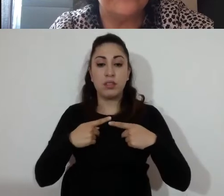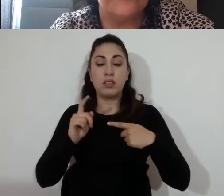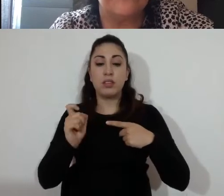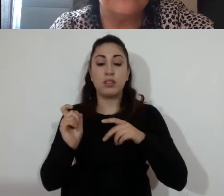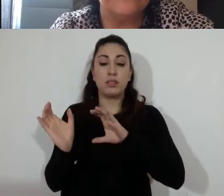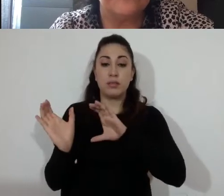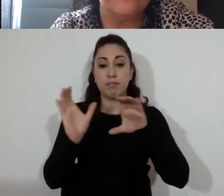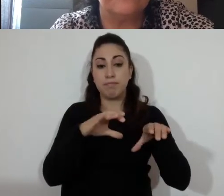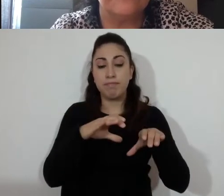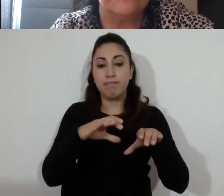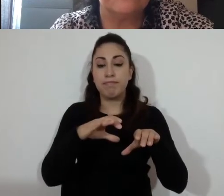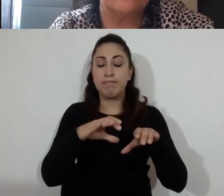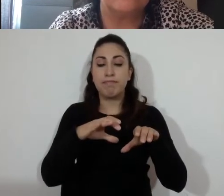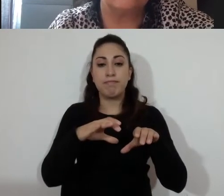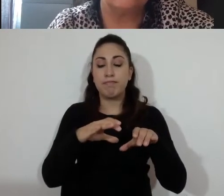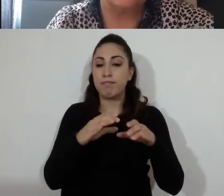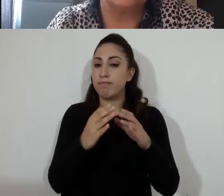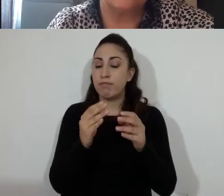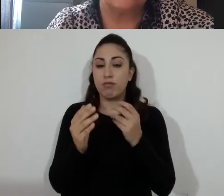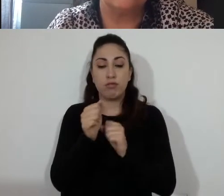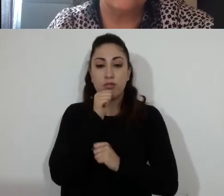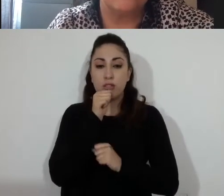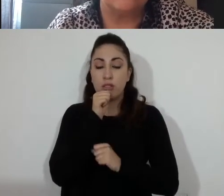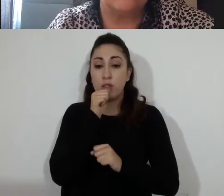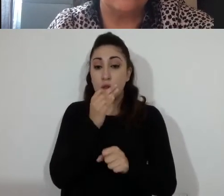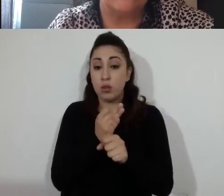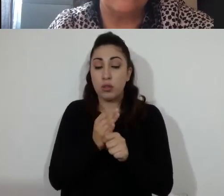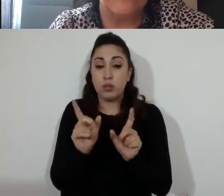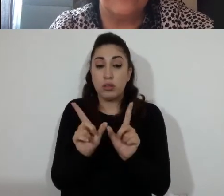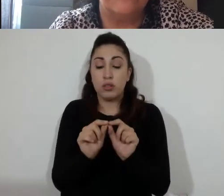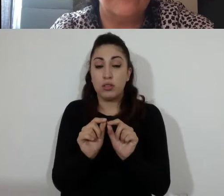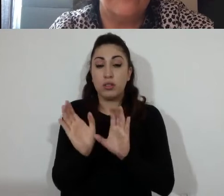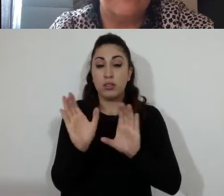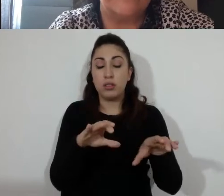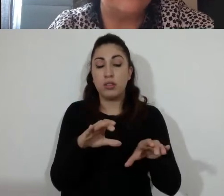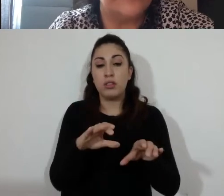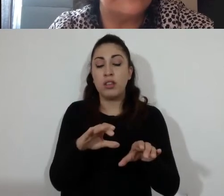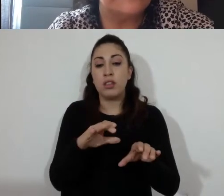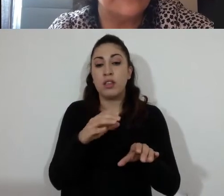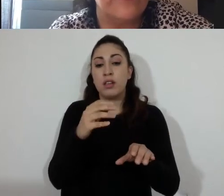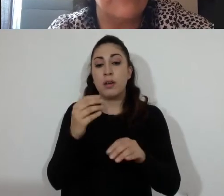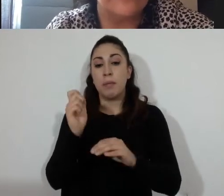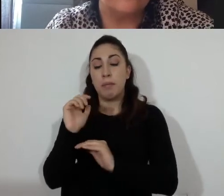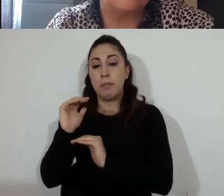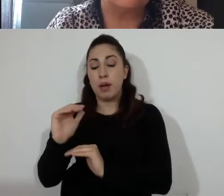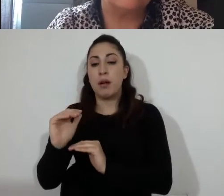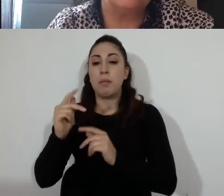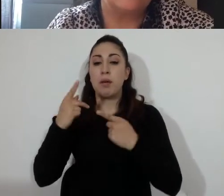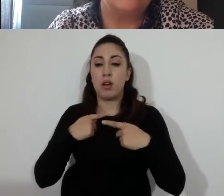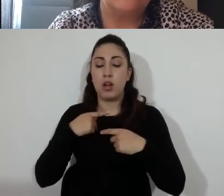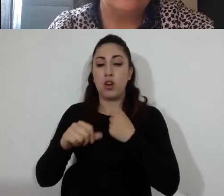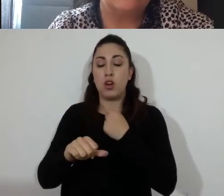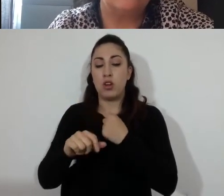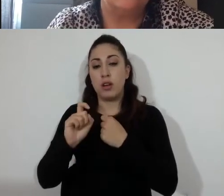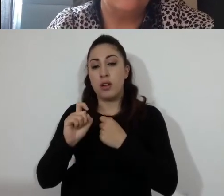convocatoria. Eran once y se inscribieron hasta en ese momento en abono a la transparencia y a lo que nos exige